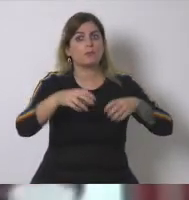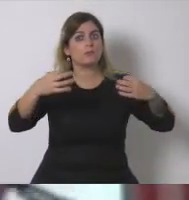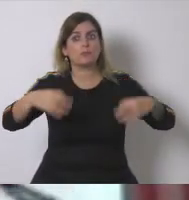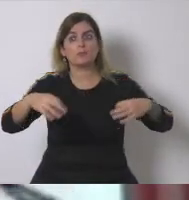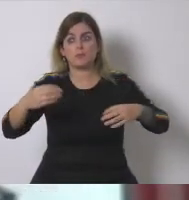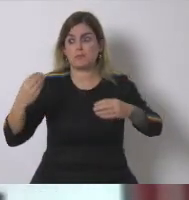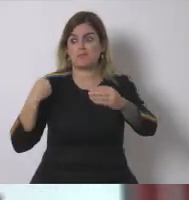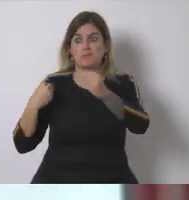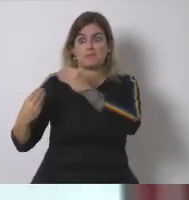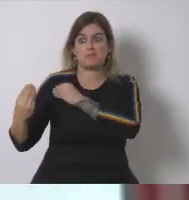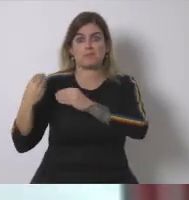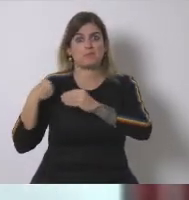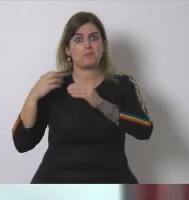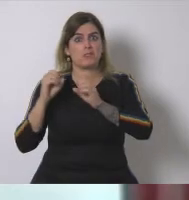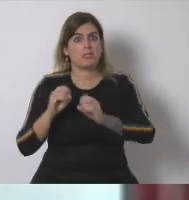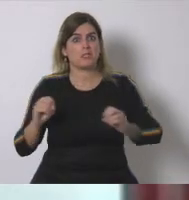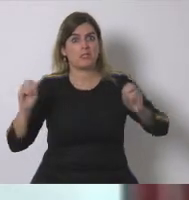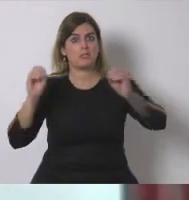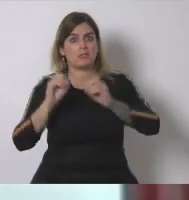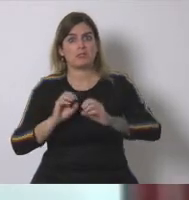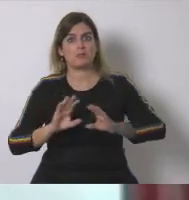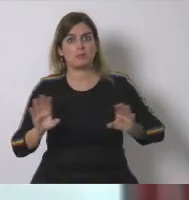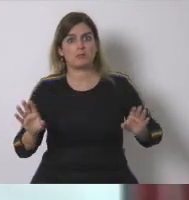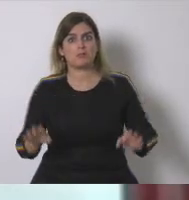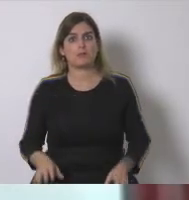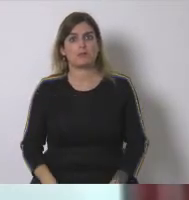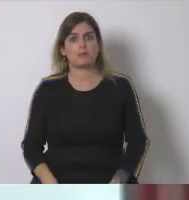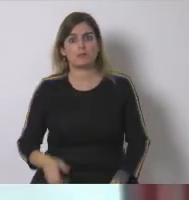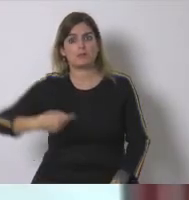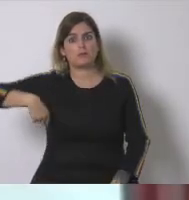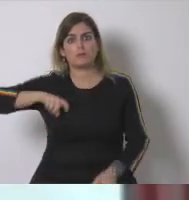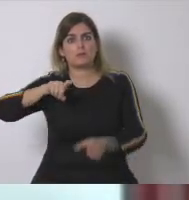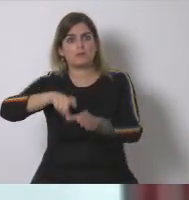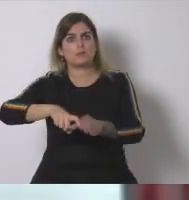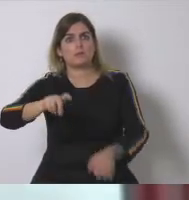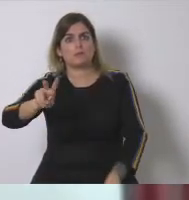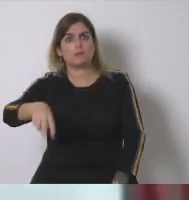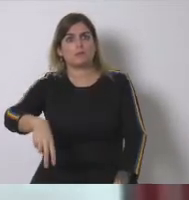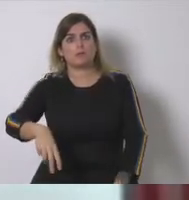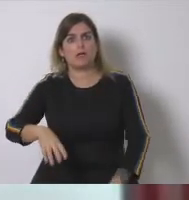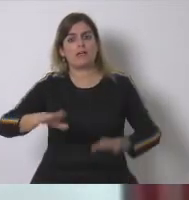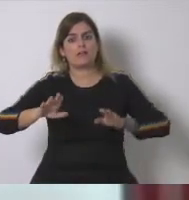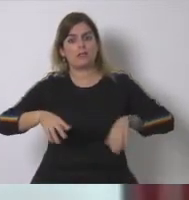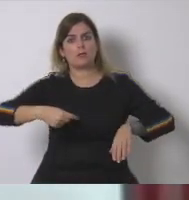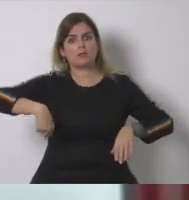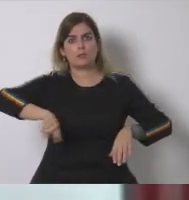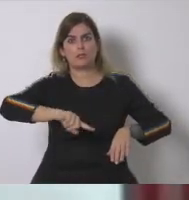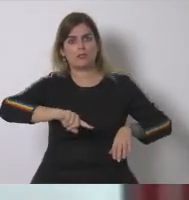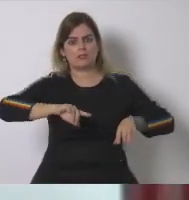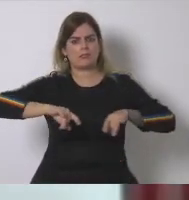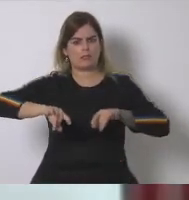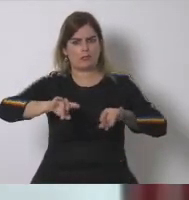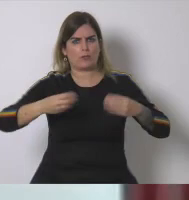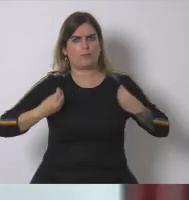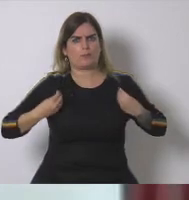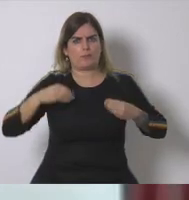muchas veces no se nos pregunta a los agricultores o se nos tiene muy poco en cuenta porque al final nosotros